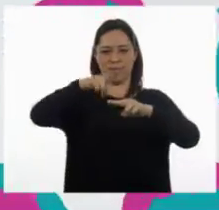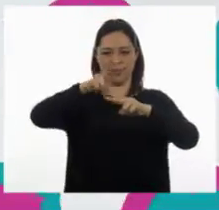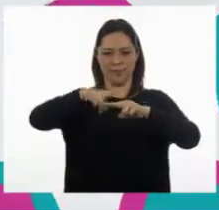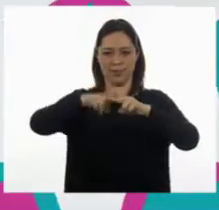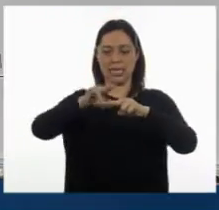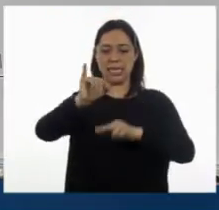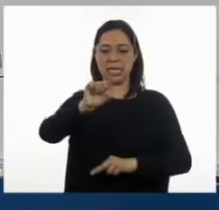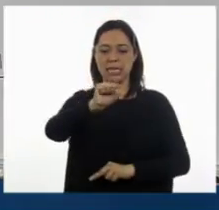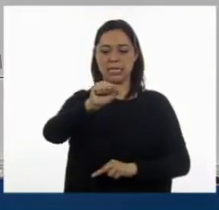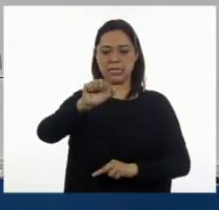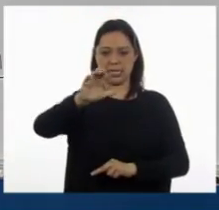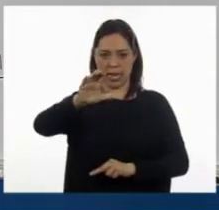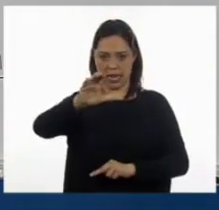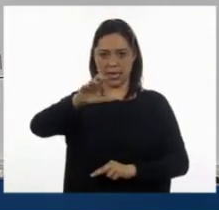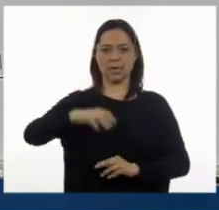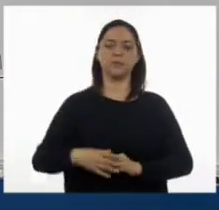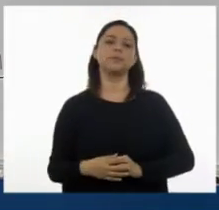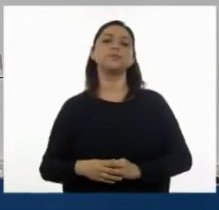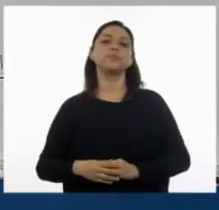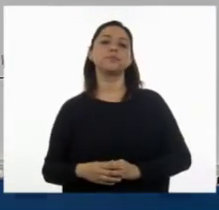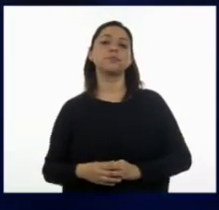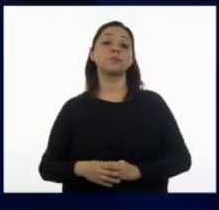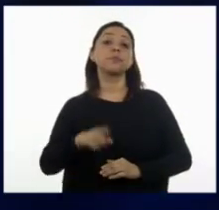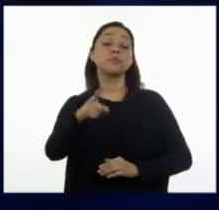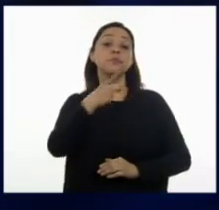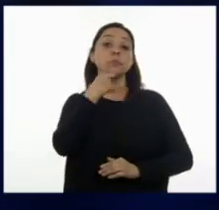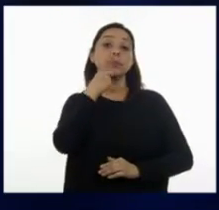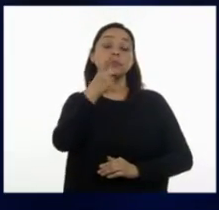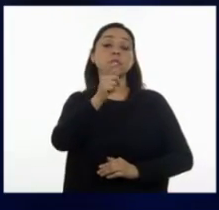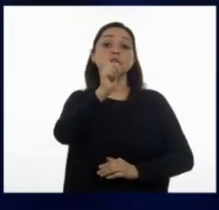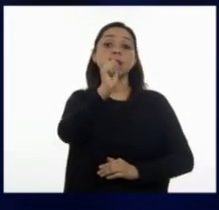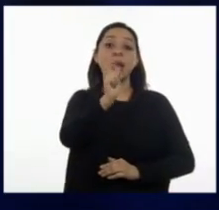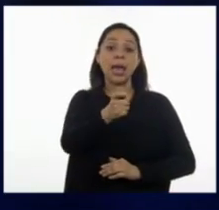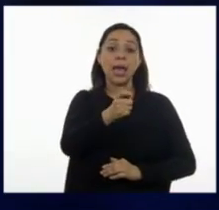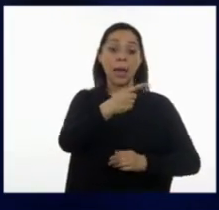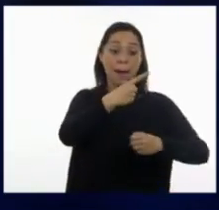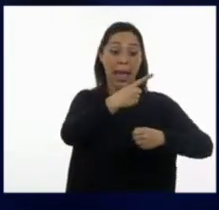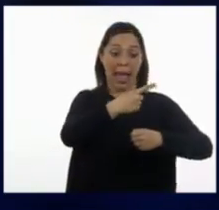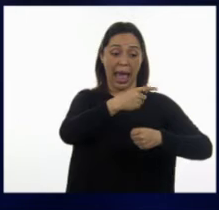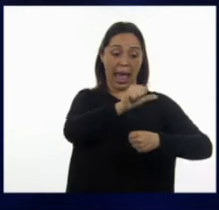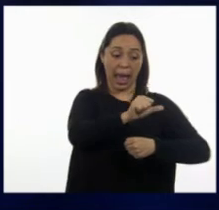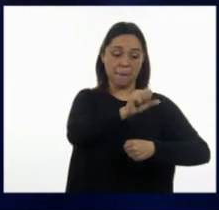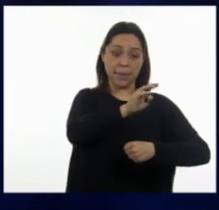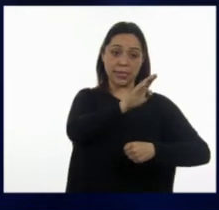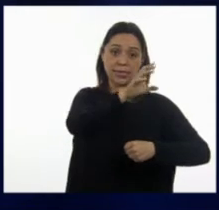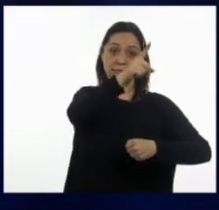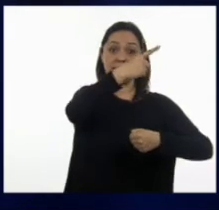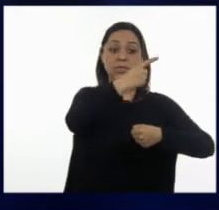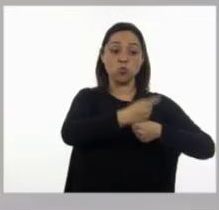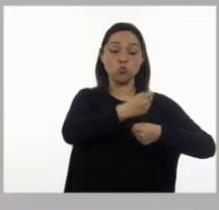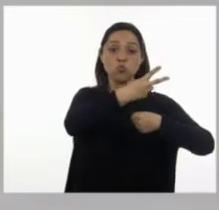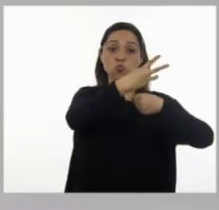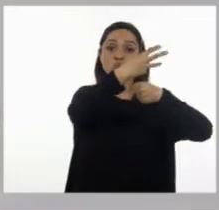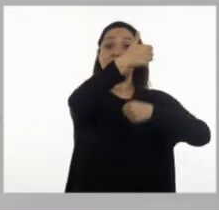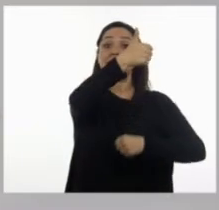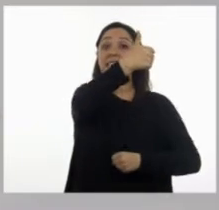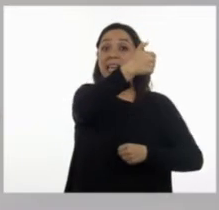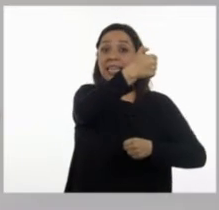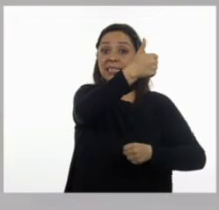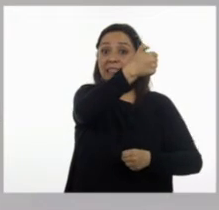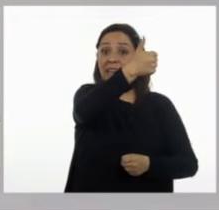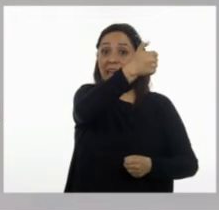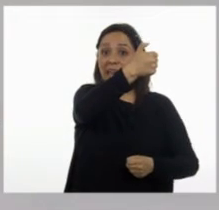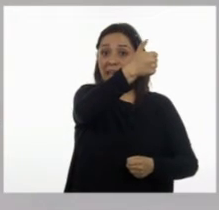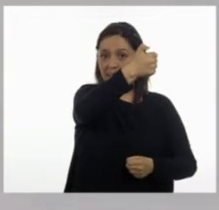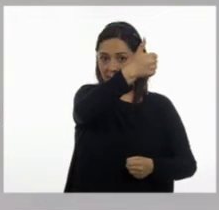lugar de Isaac. Isaac nos dice que está en la sexta fila, quinta columna. Ok, la sexta sería una, dos,